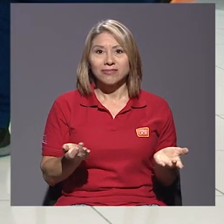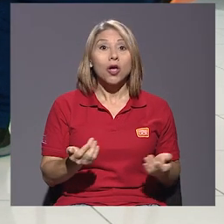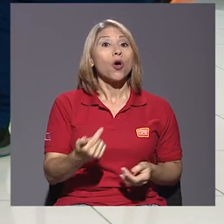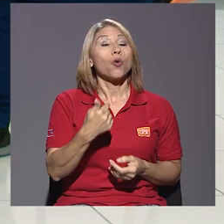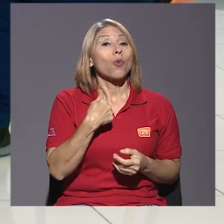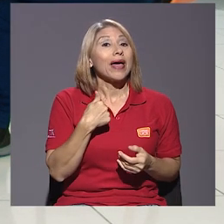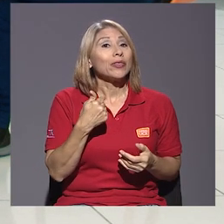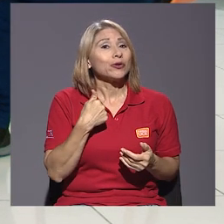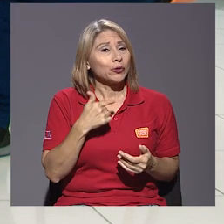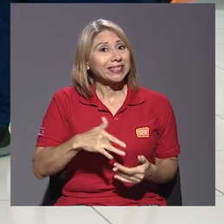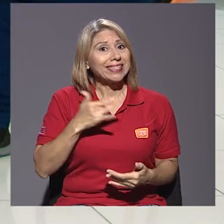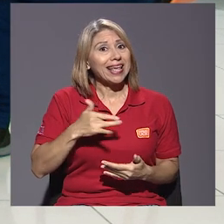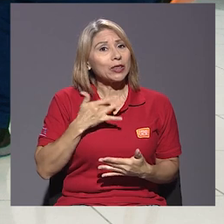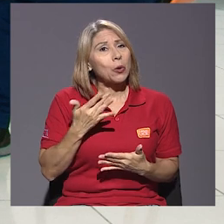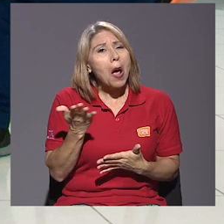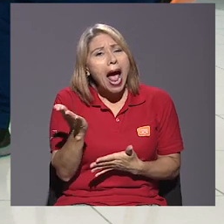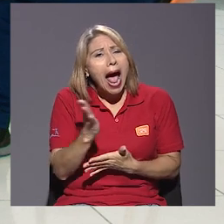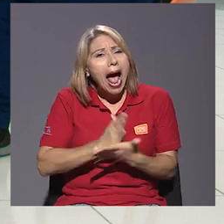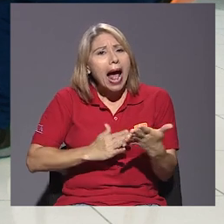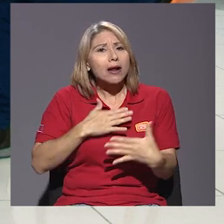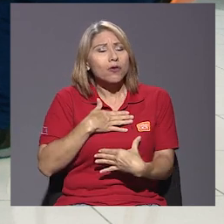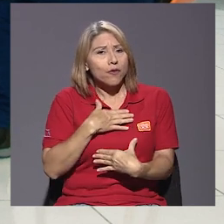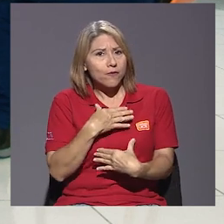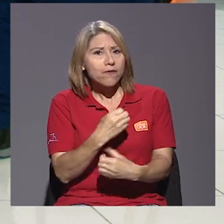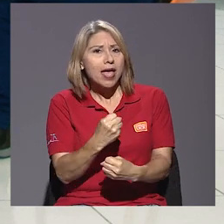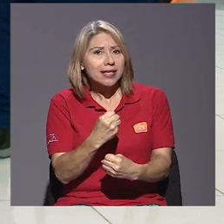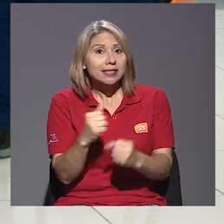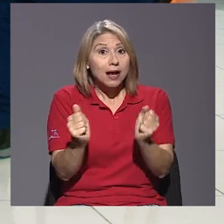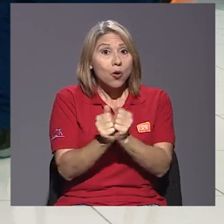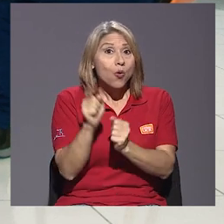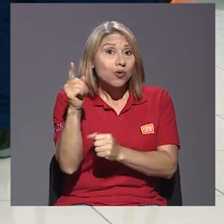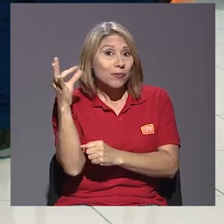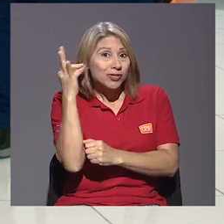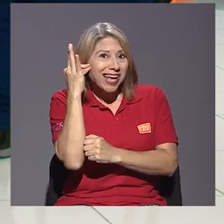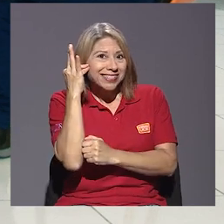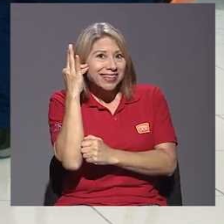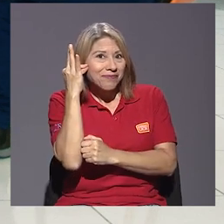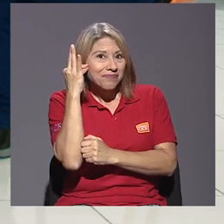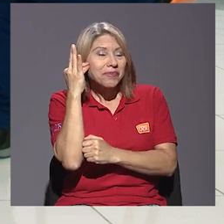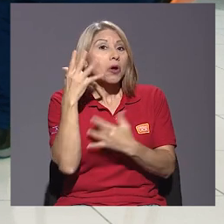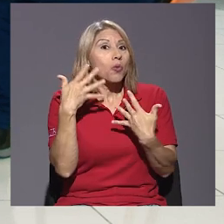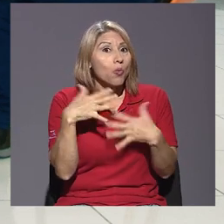confianza con una muchacha, cuando lo estamos haciendo muy regularmente.